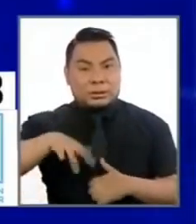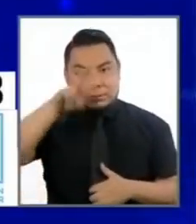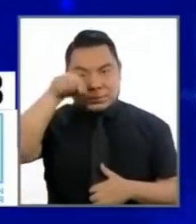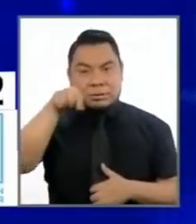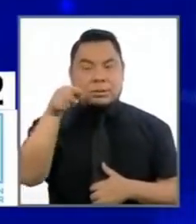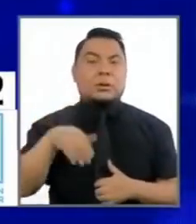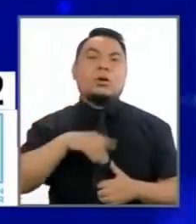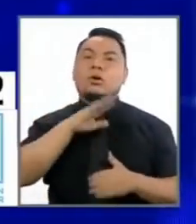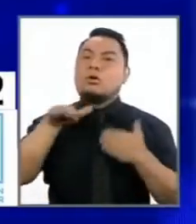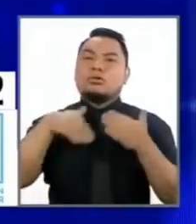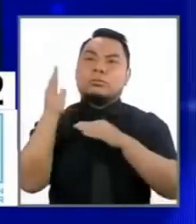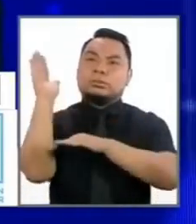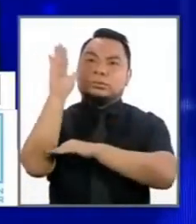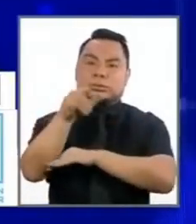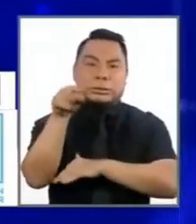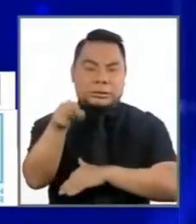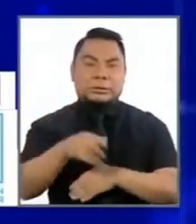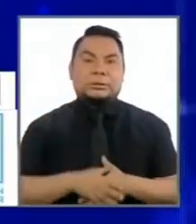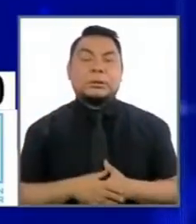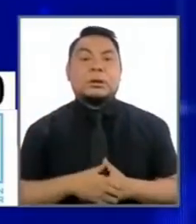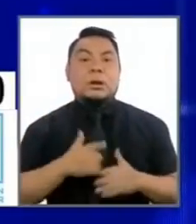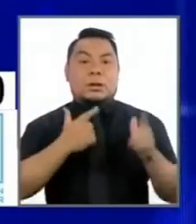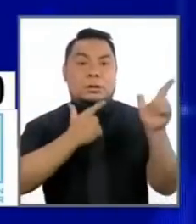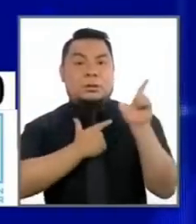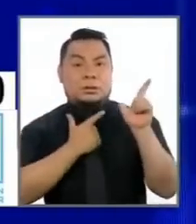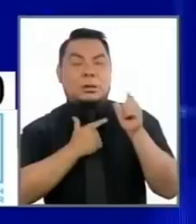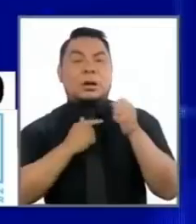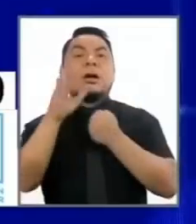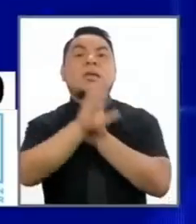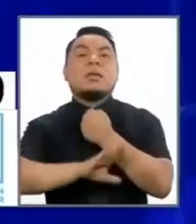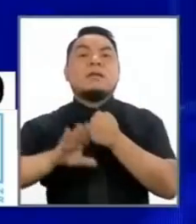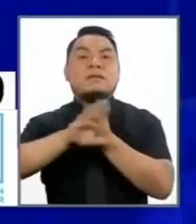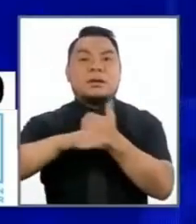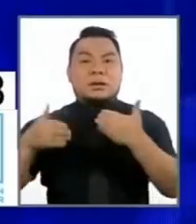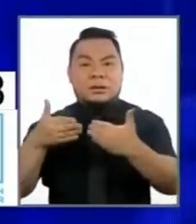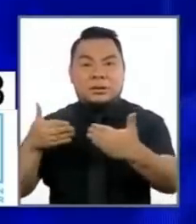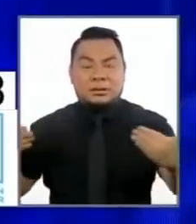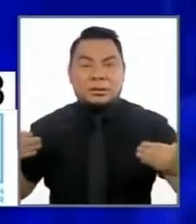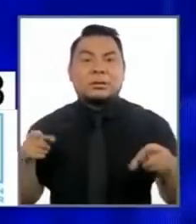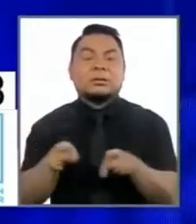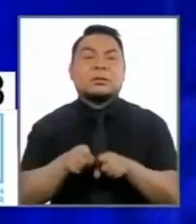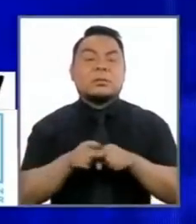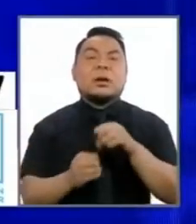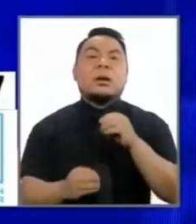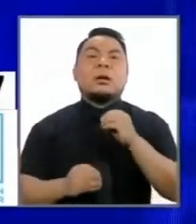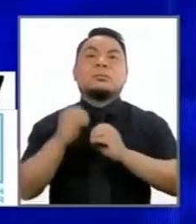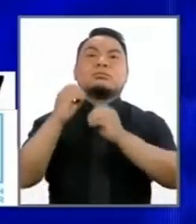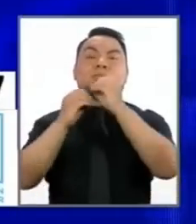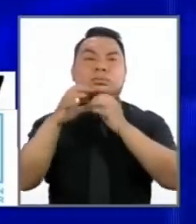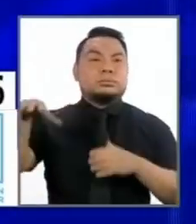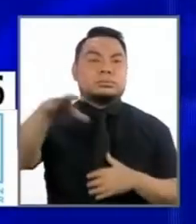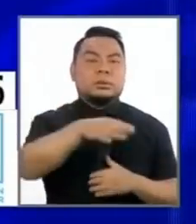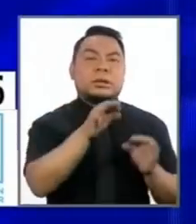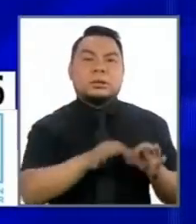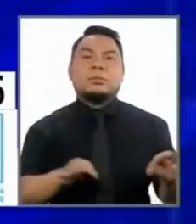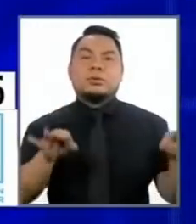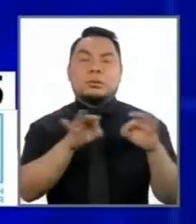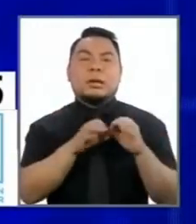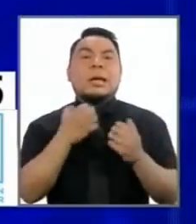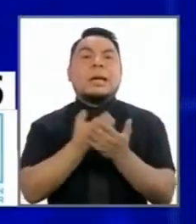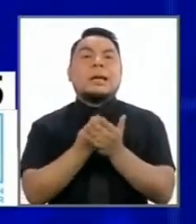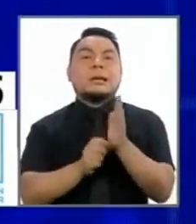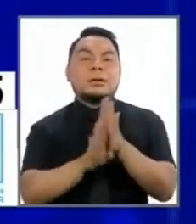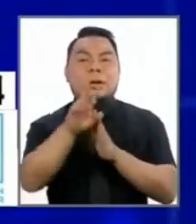país todo el día las fuerzas armadas defenderán las fronteras y la infraestructura vital para la actividad